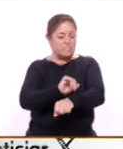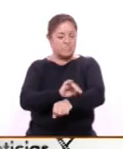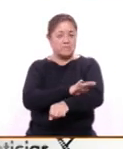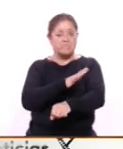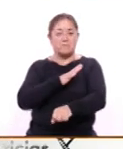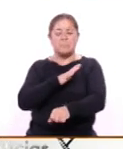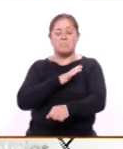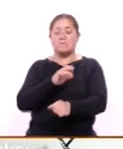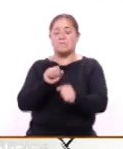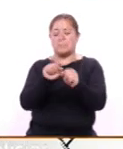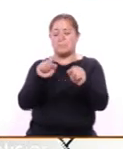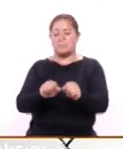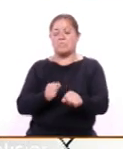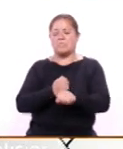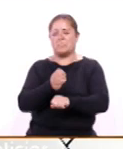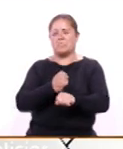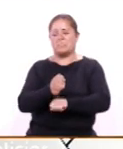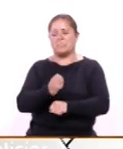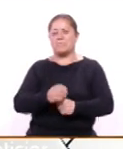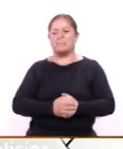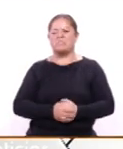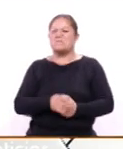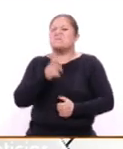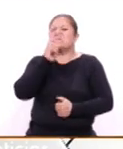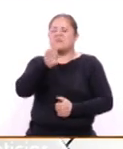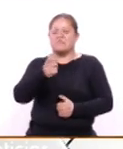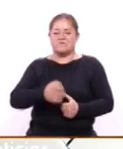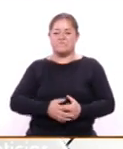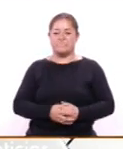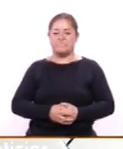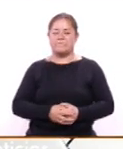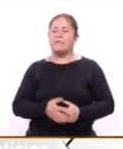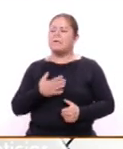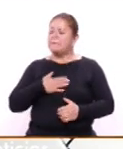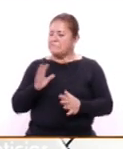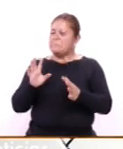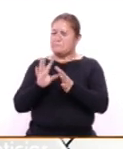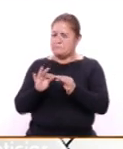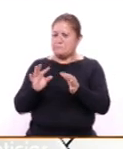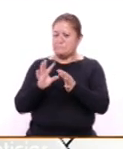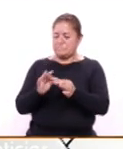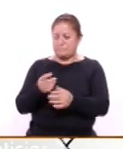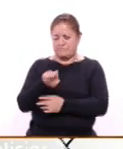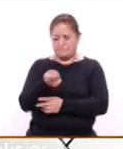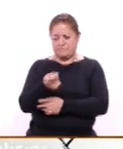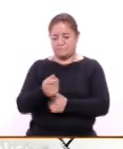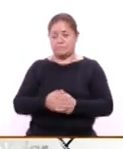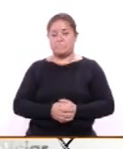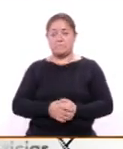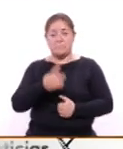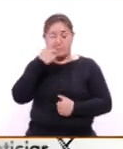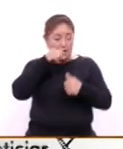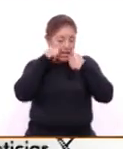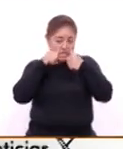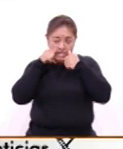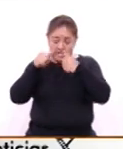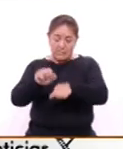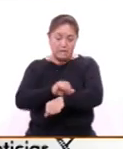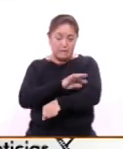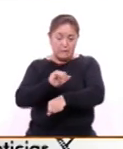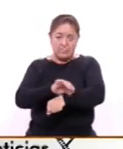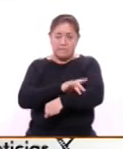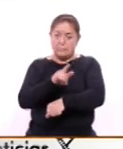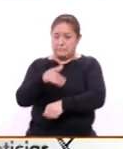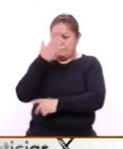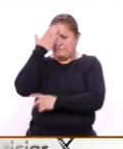el Sistema Estatal. ¿De qué se trata esta clínica? Mira, te voy a explicar un poquito. Para atender las emociones que tú sabes